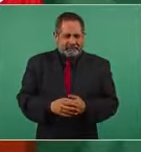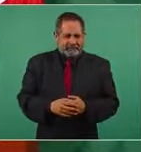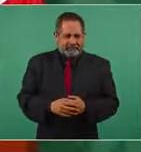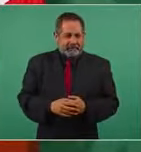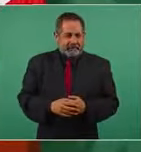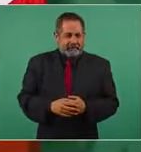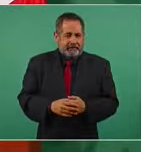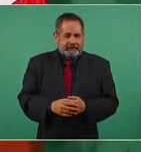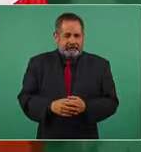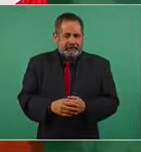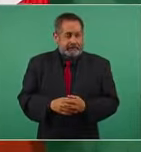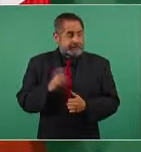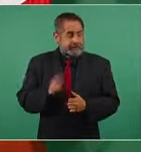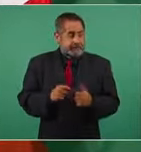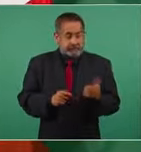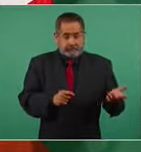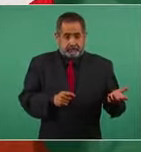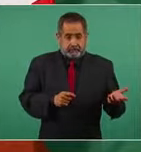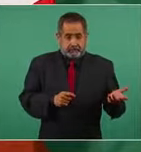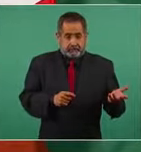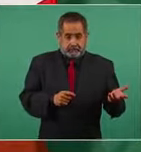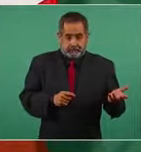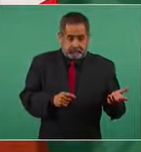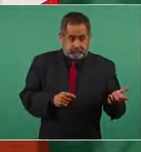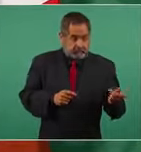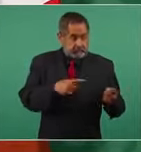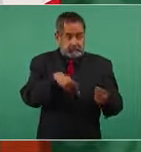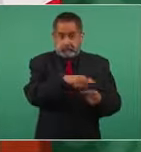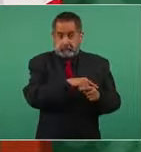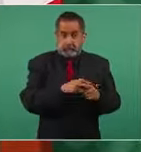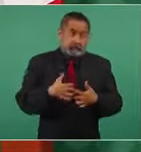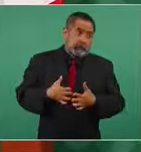porque se ponen